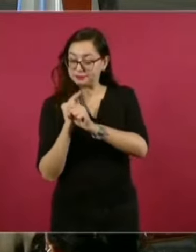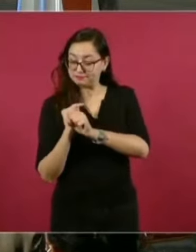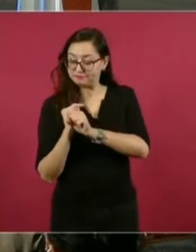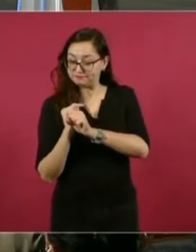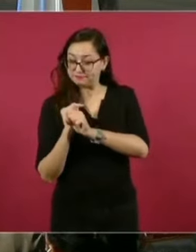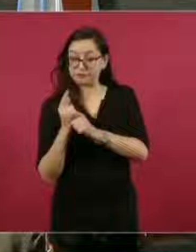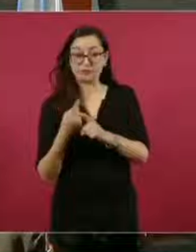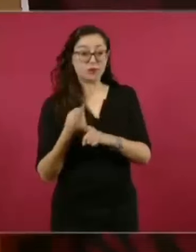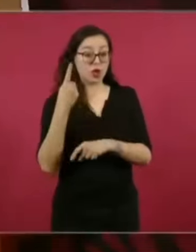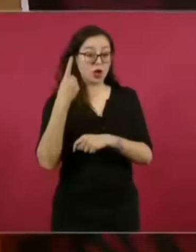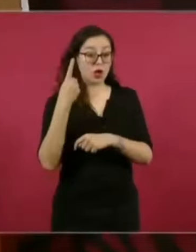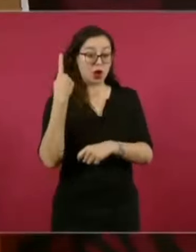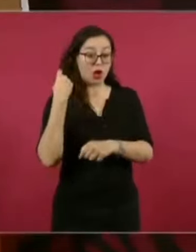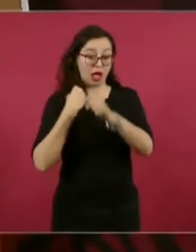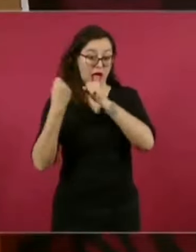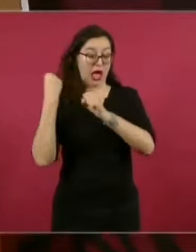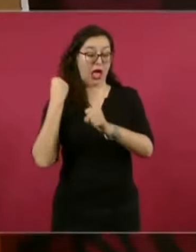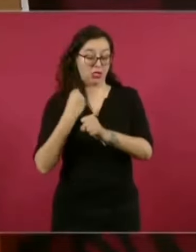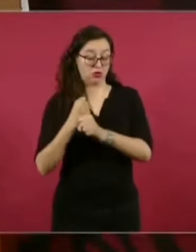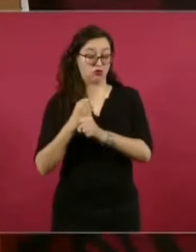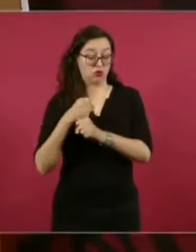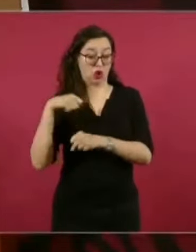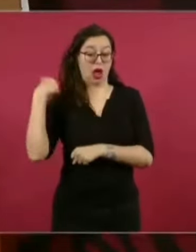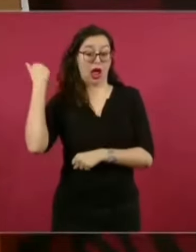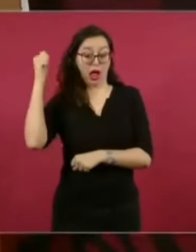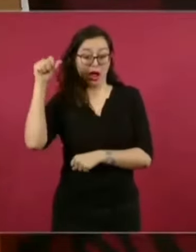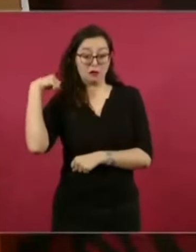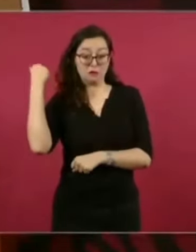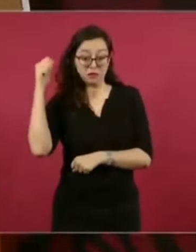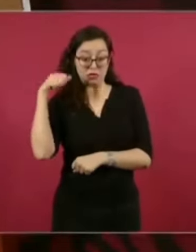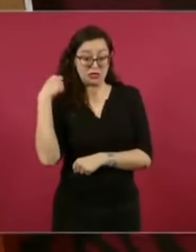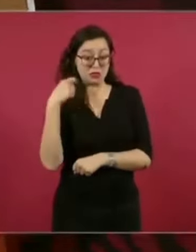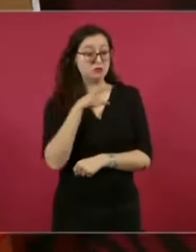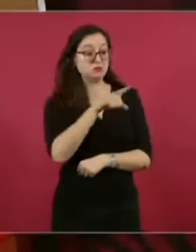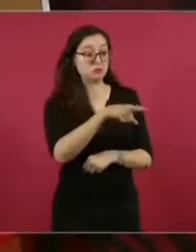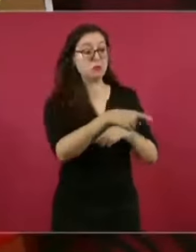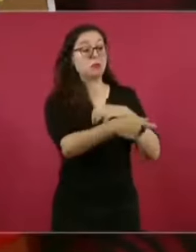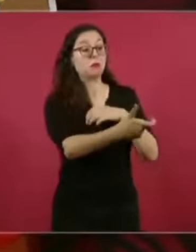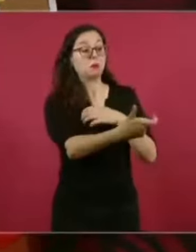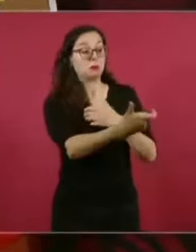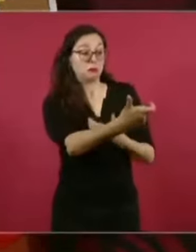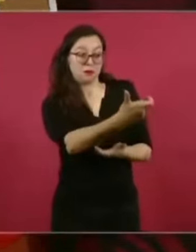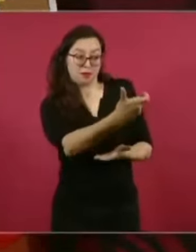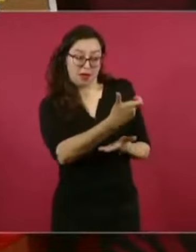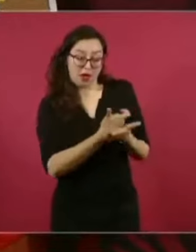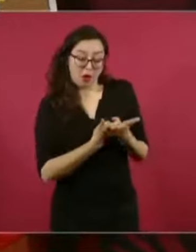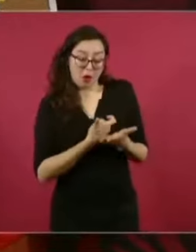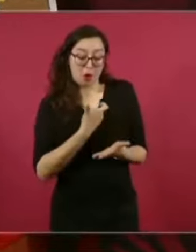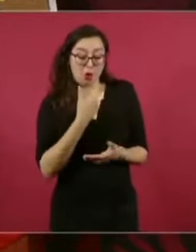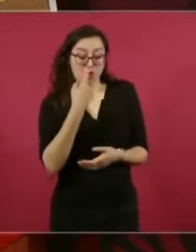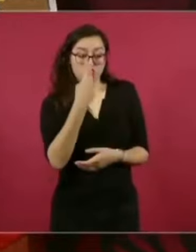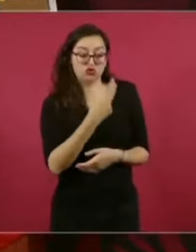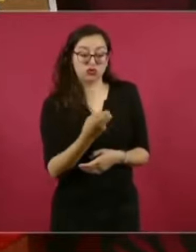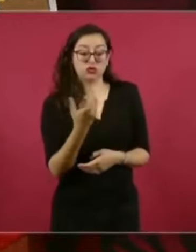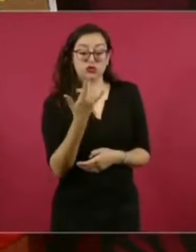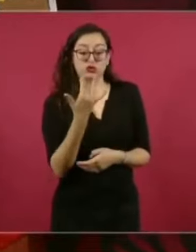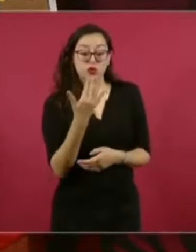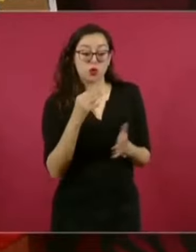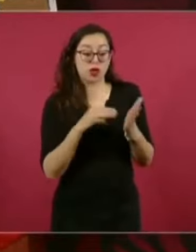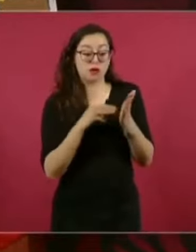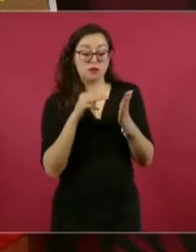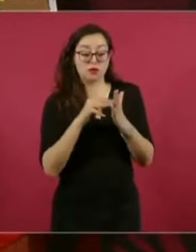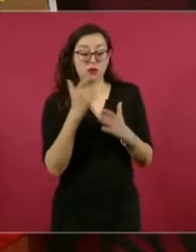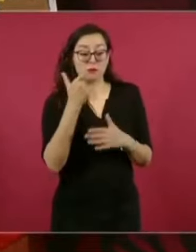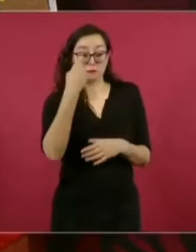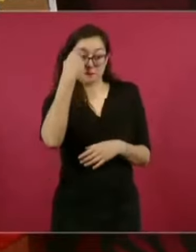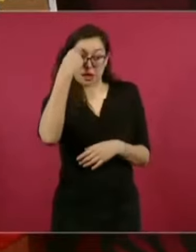del año próximo pasado, se nos hizo un pago de 250 millones de pesos como anticipo